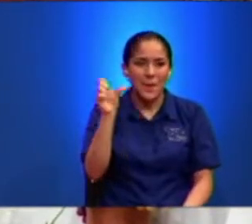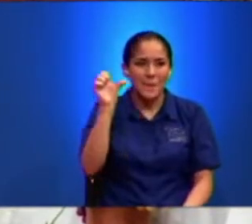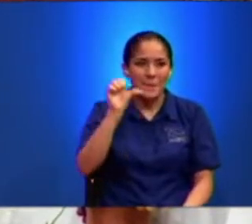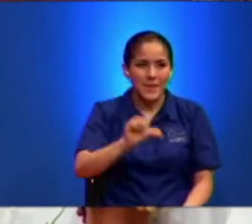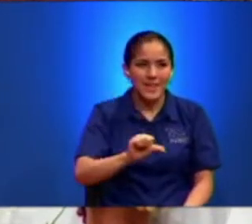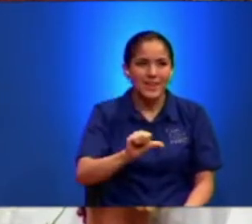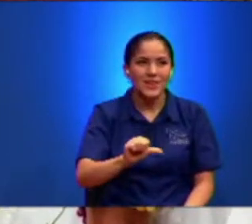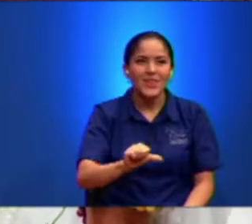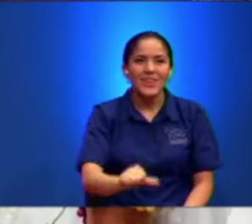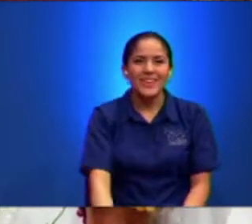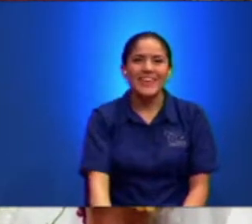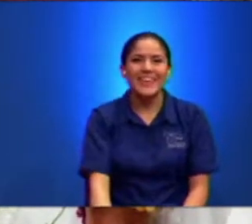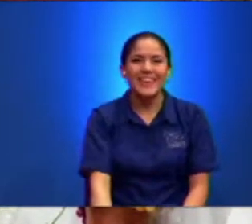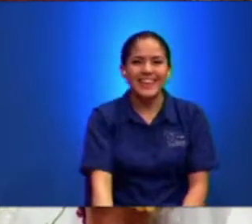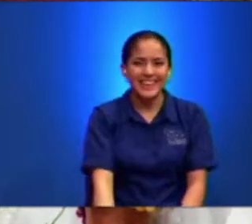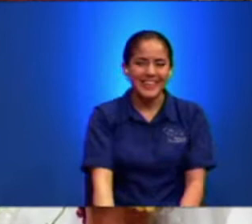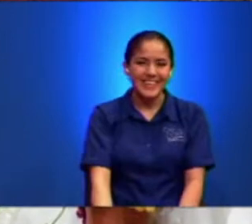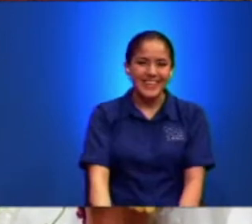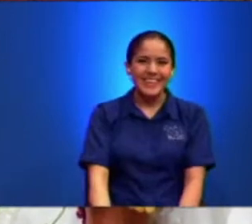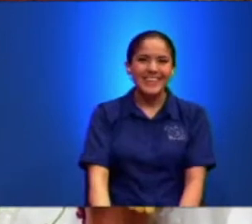También No se pongan Tan alegres